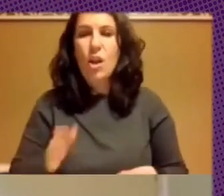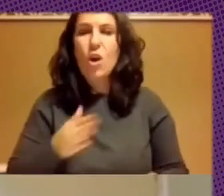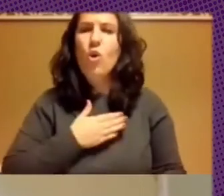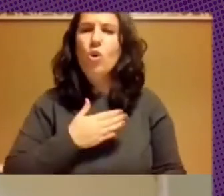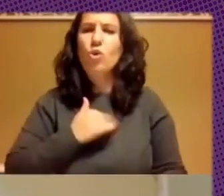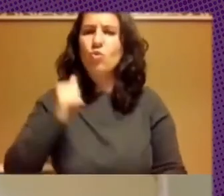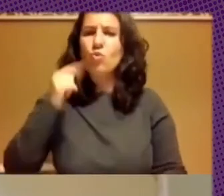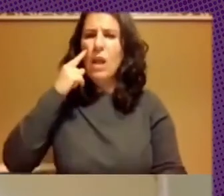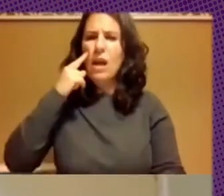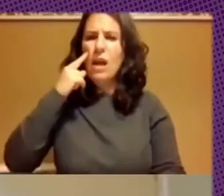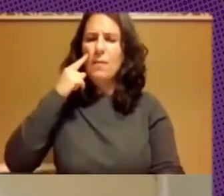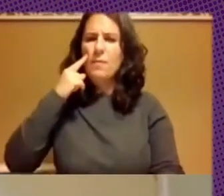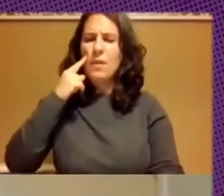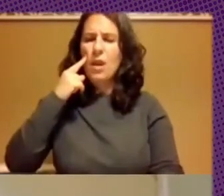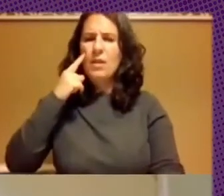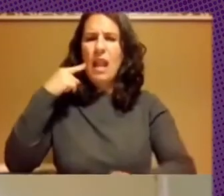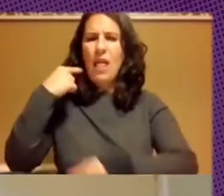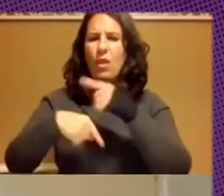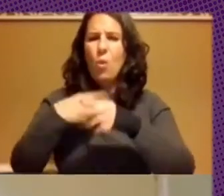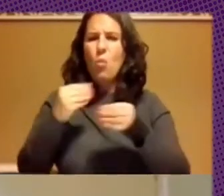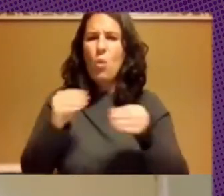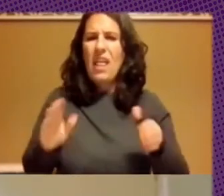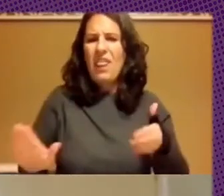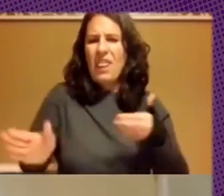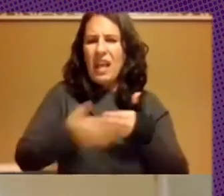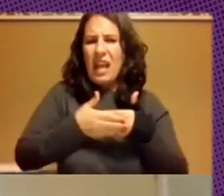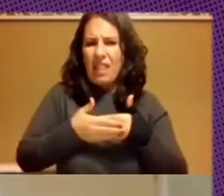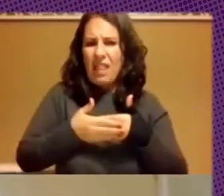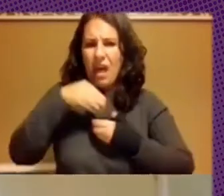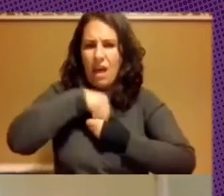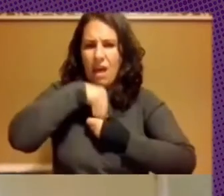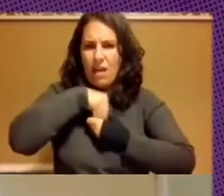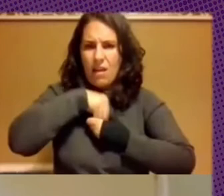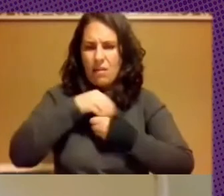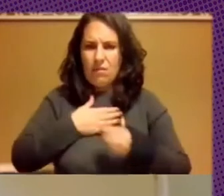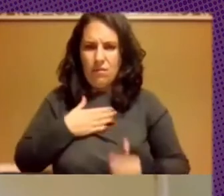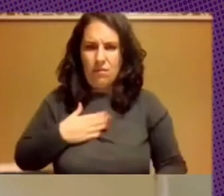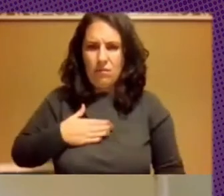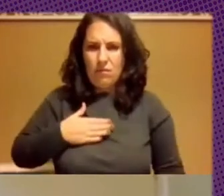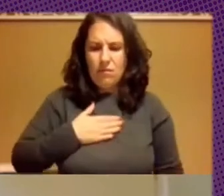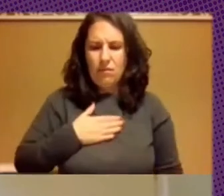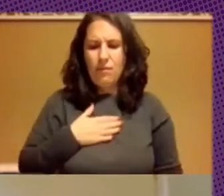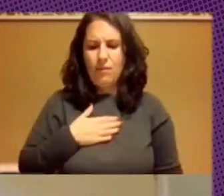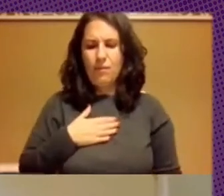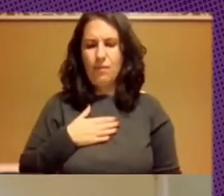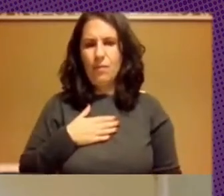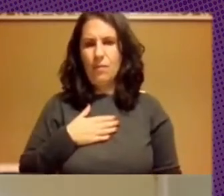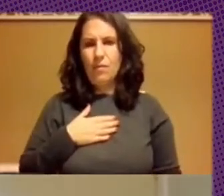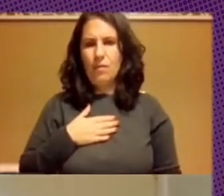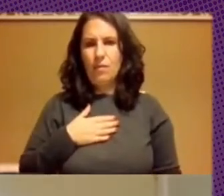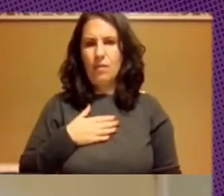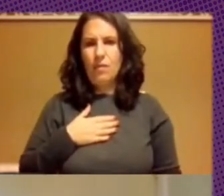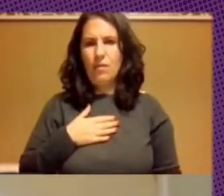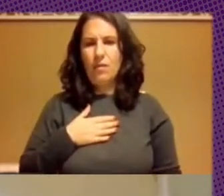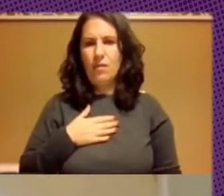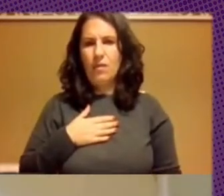tradición mucho cerrada para dentro de nosotros mismos que es terrible incluso